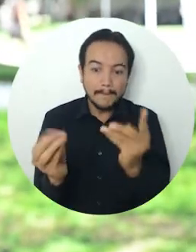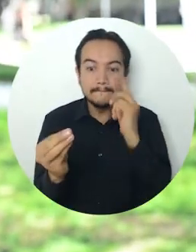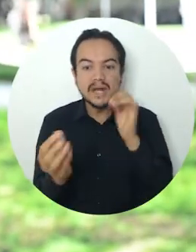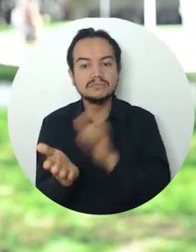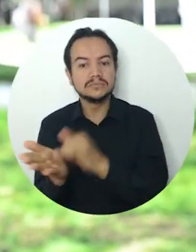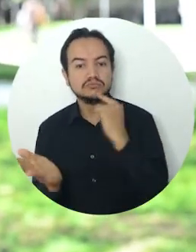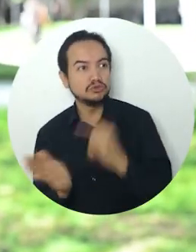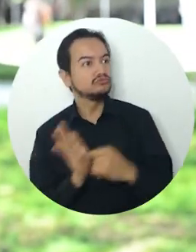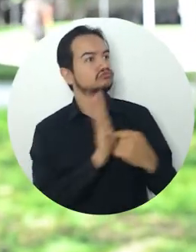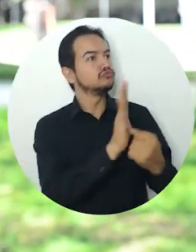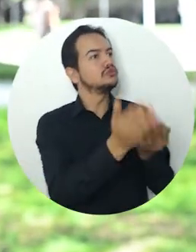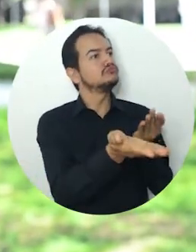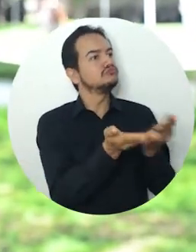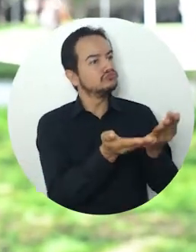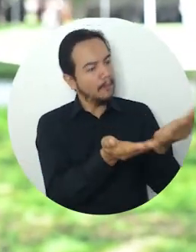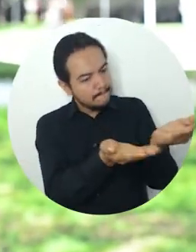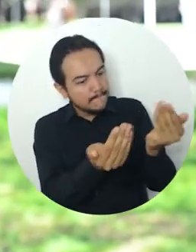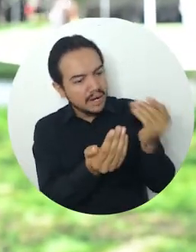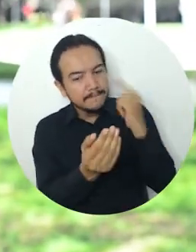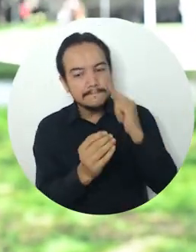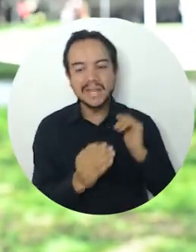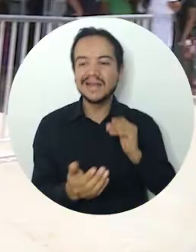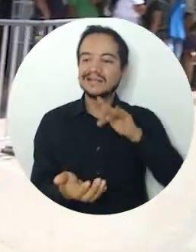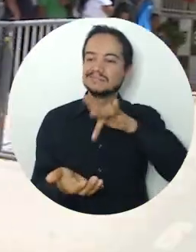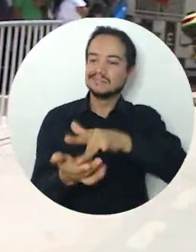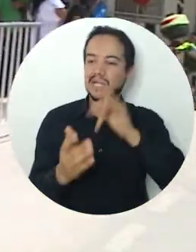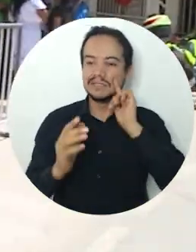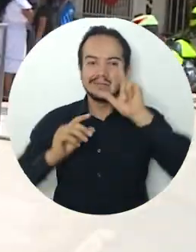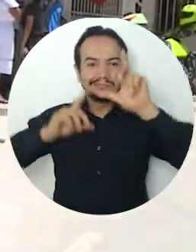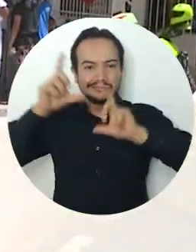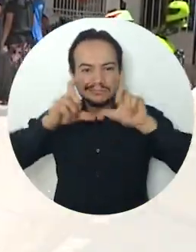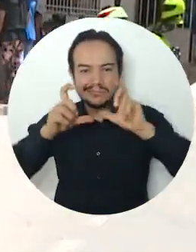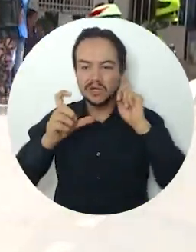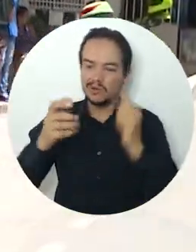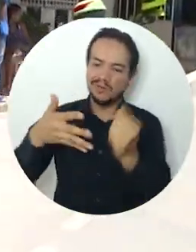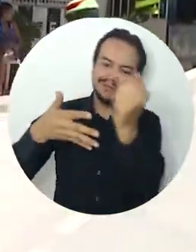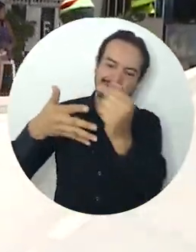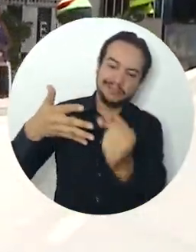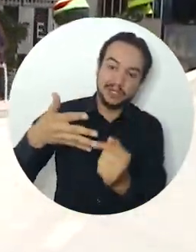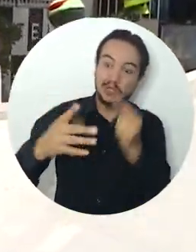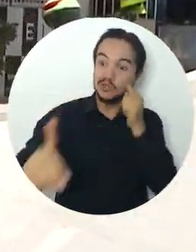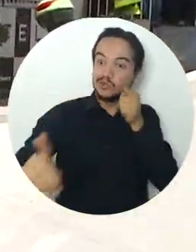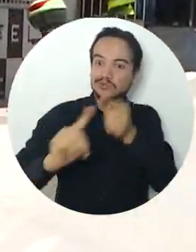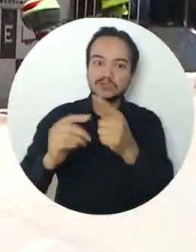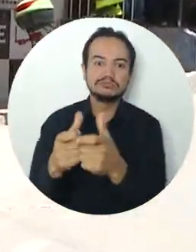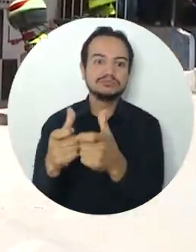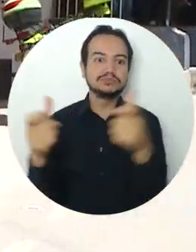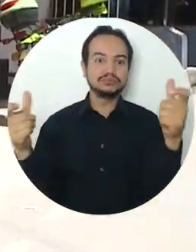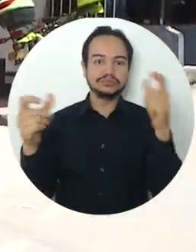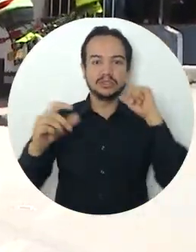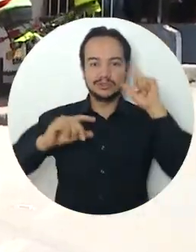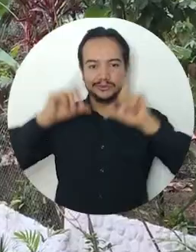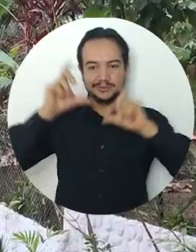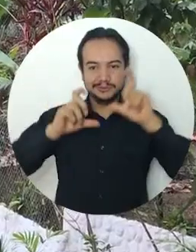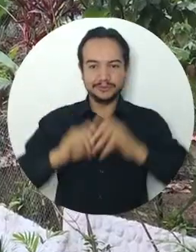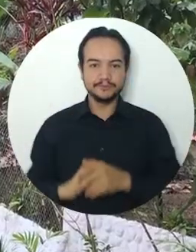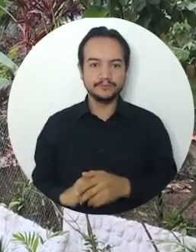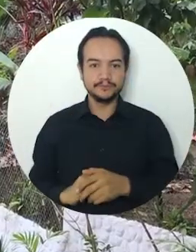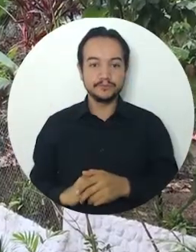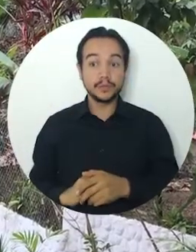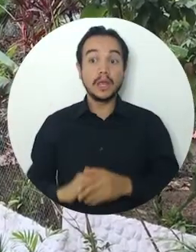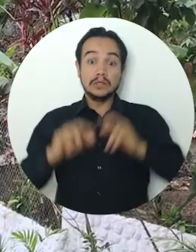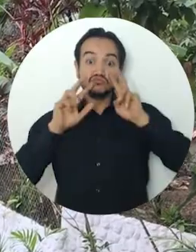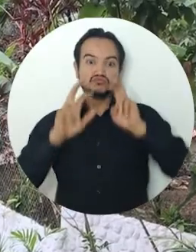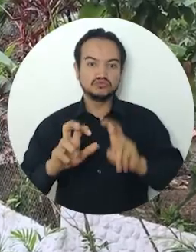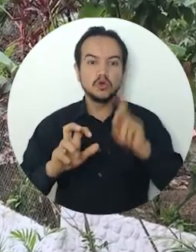puedan proveer bienes y servicios colectivos que abarquen todos los desafíos que vienen del crecimiento del